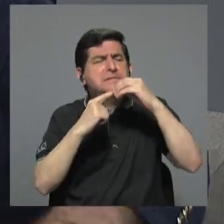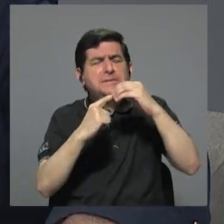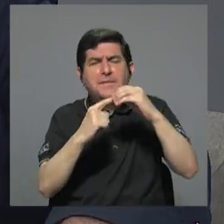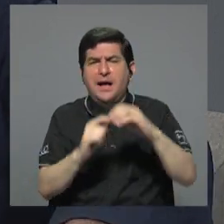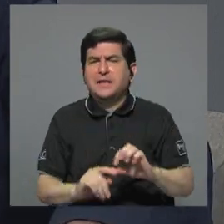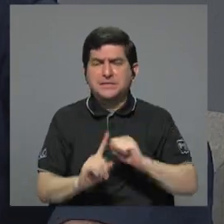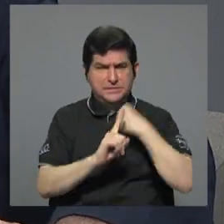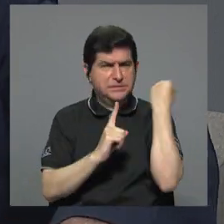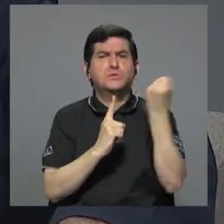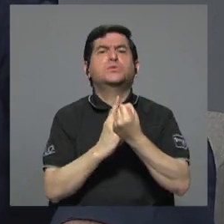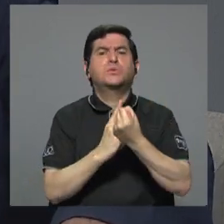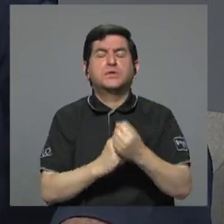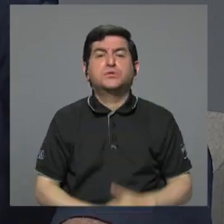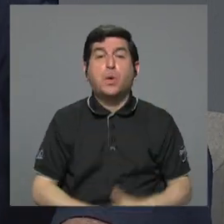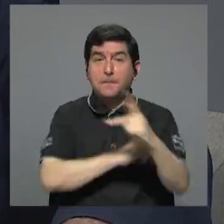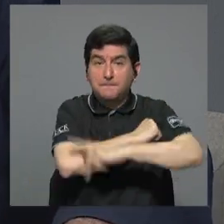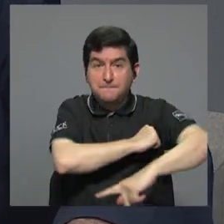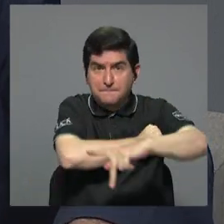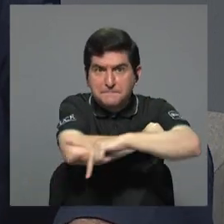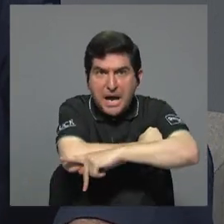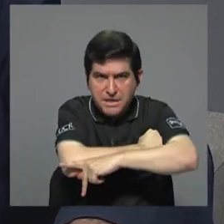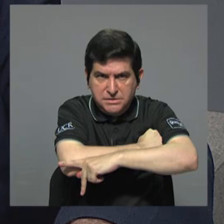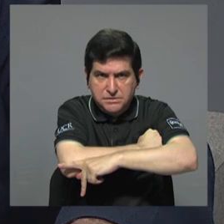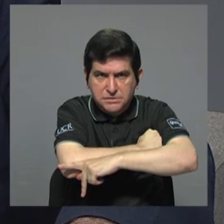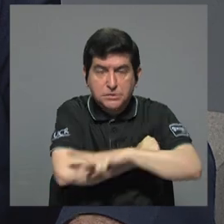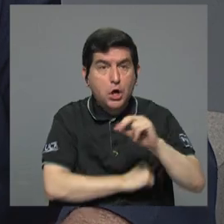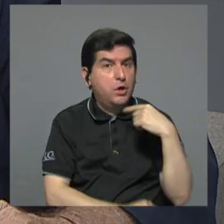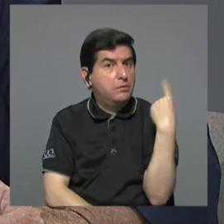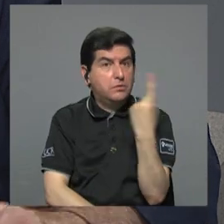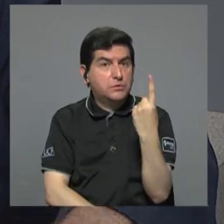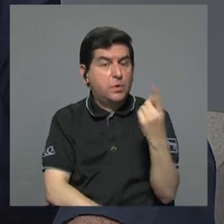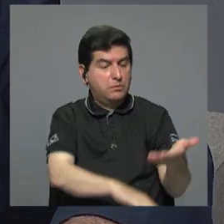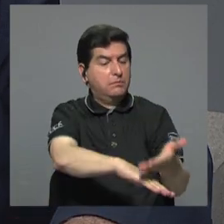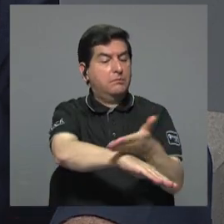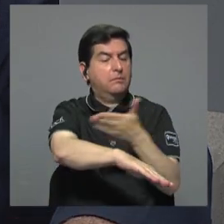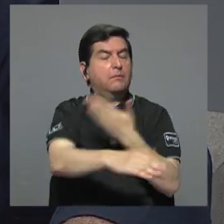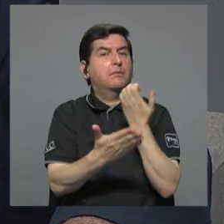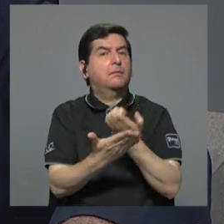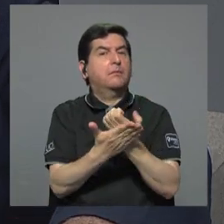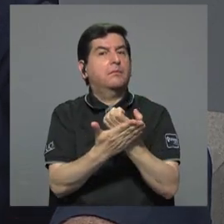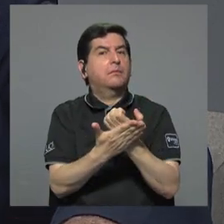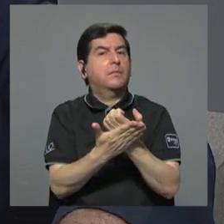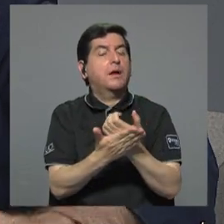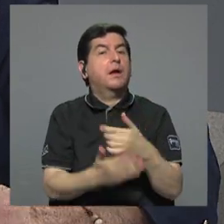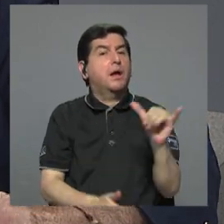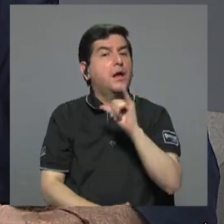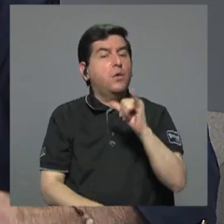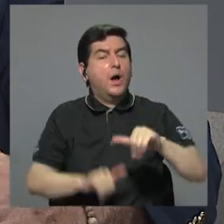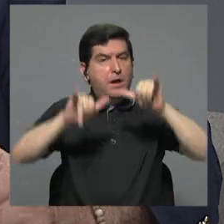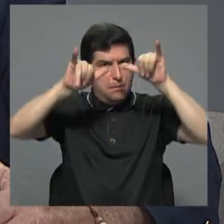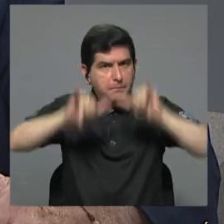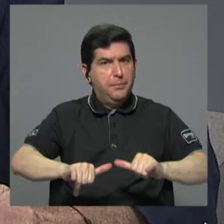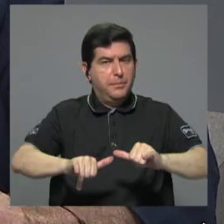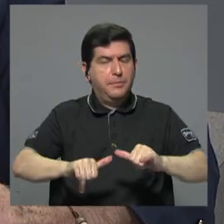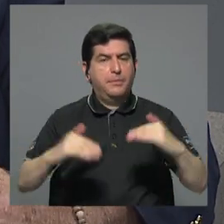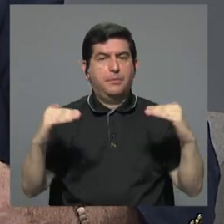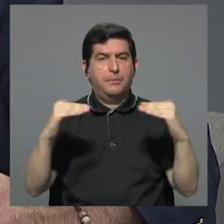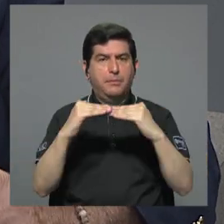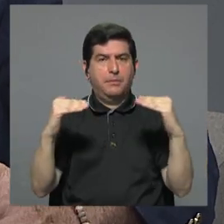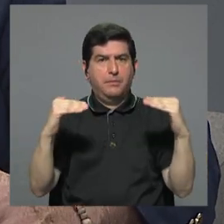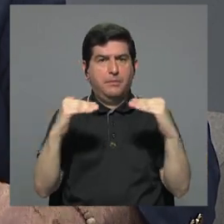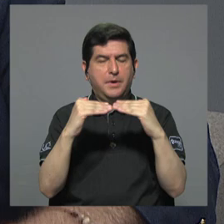importante para que un país no solo crezca económicamente, sino que conserve niveles